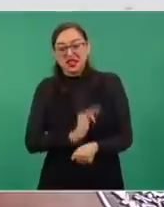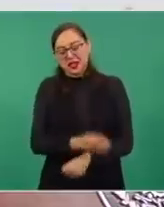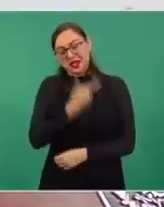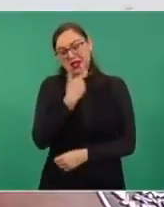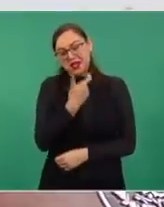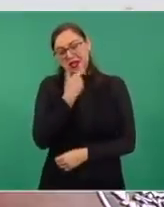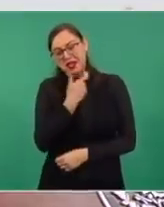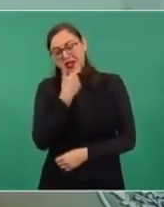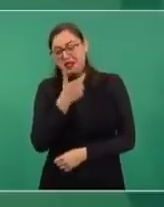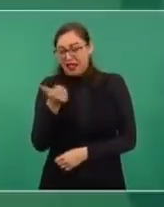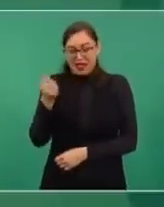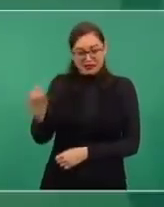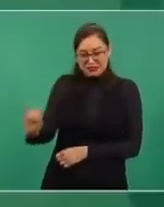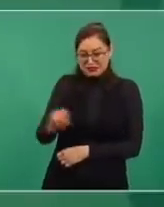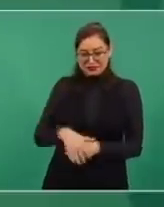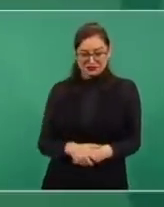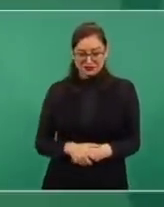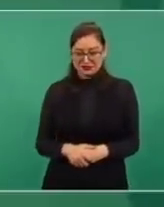Y bueno,